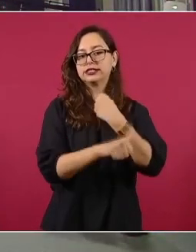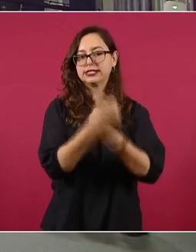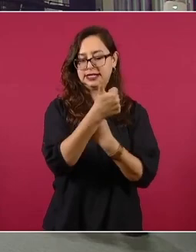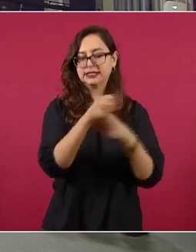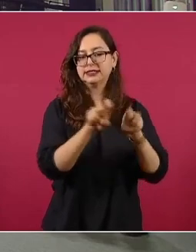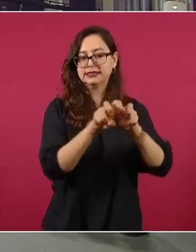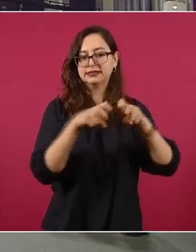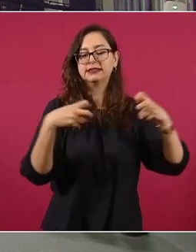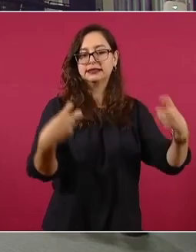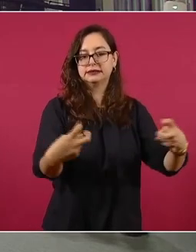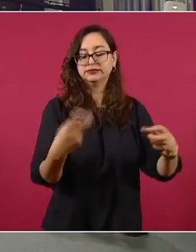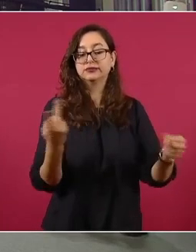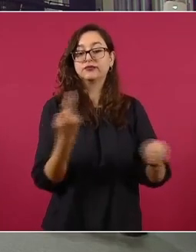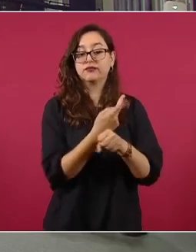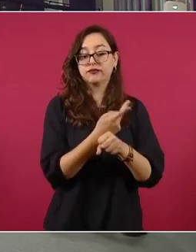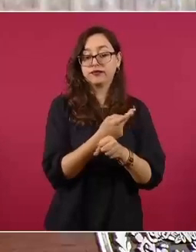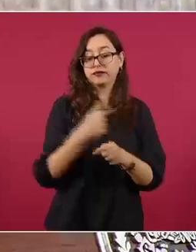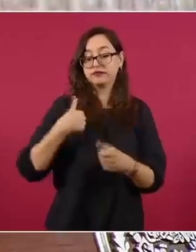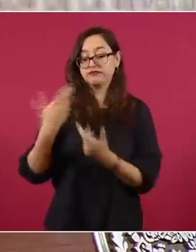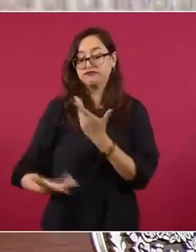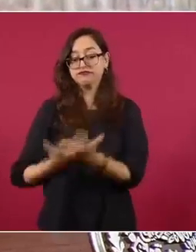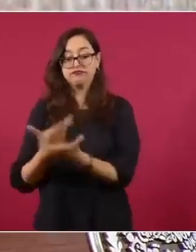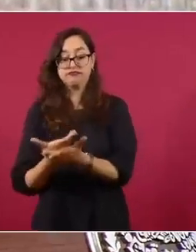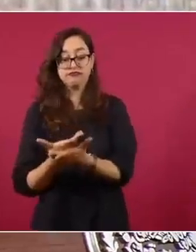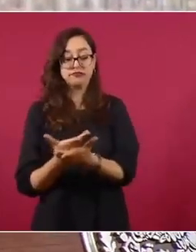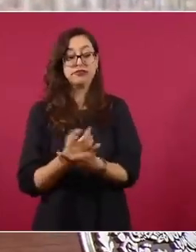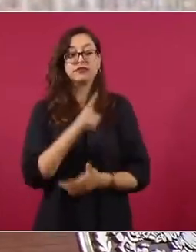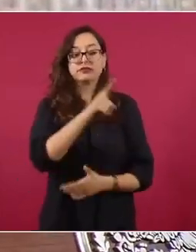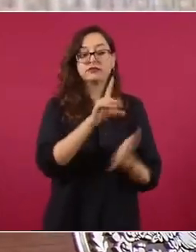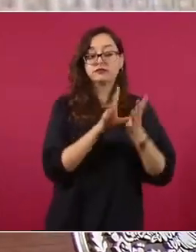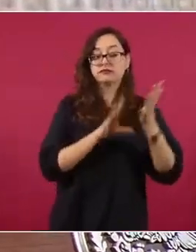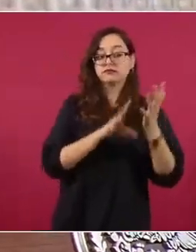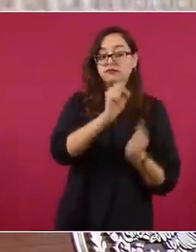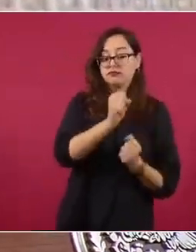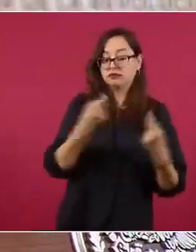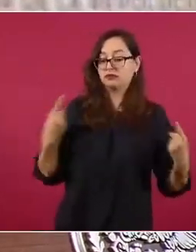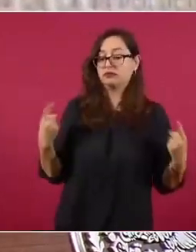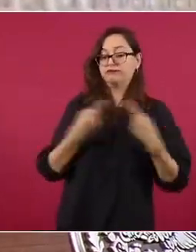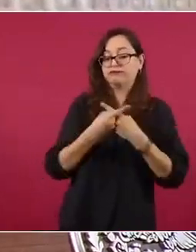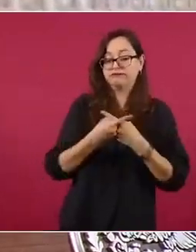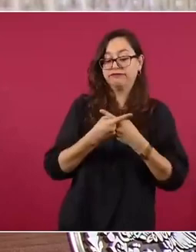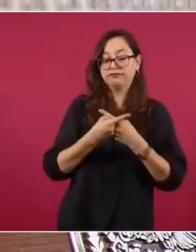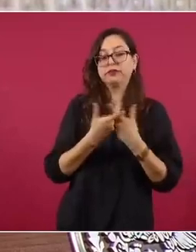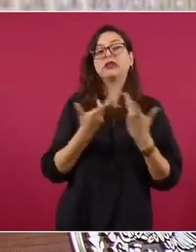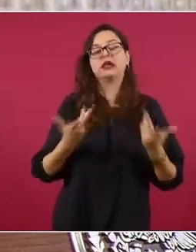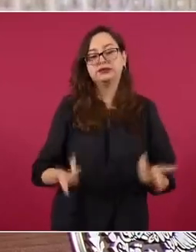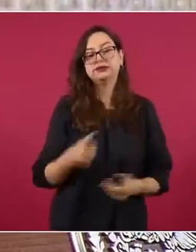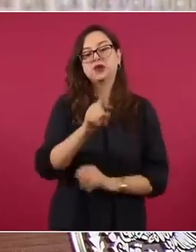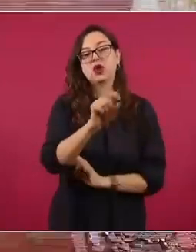cuando se declara que una ley es inconstitucional, hay que acudir a la Corte.